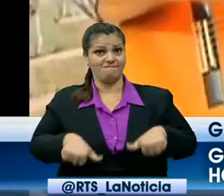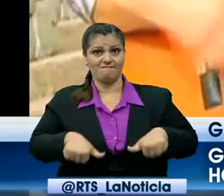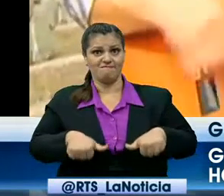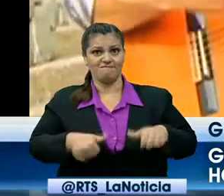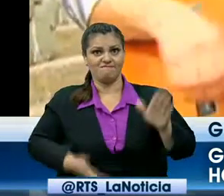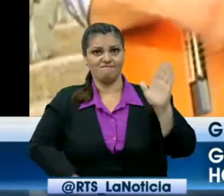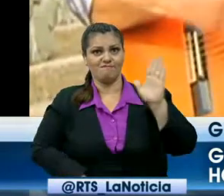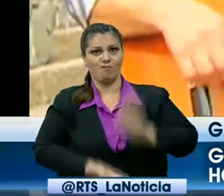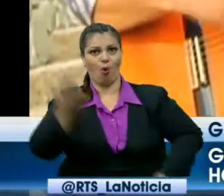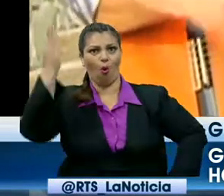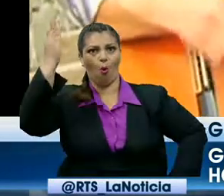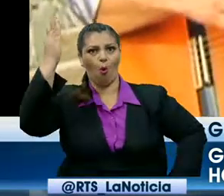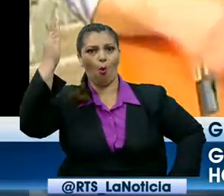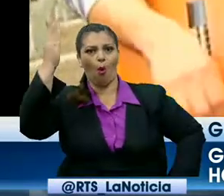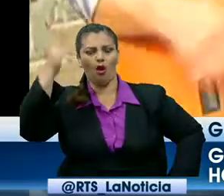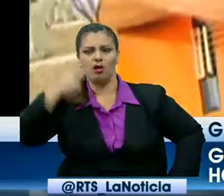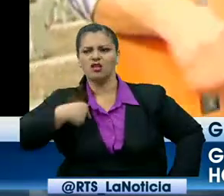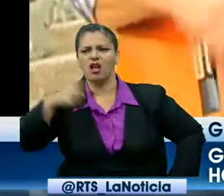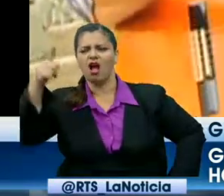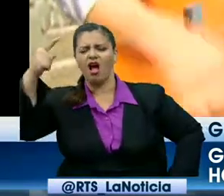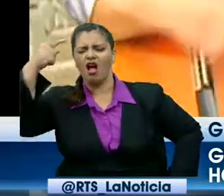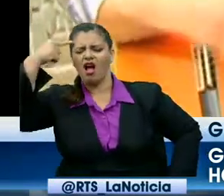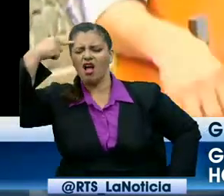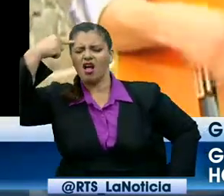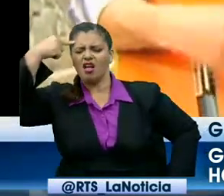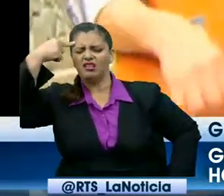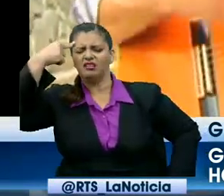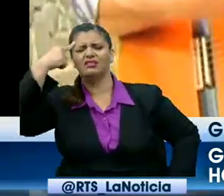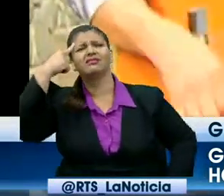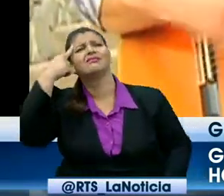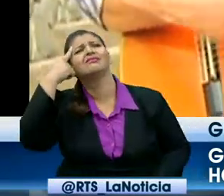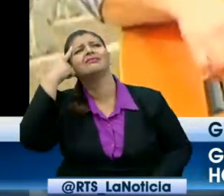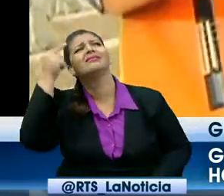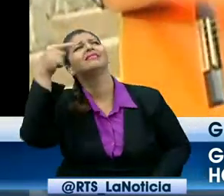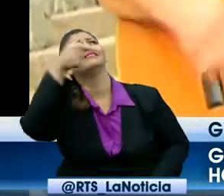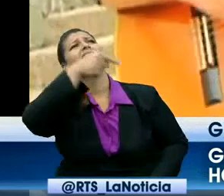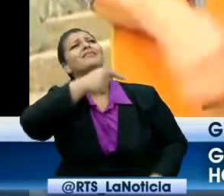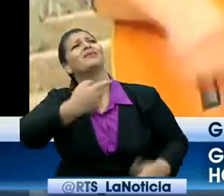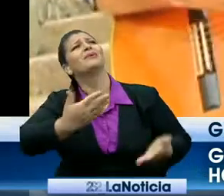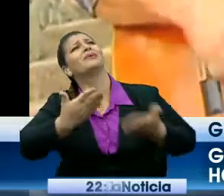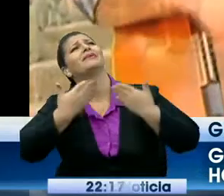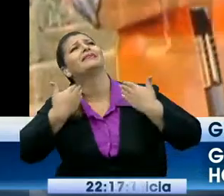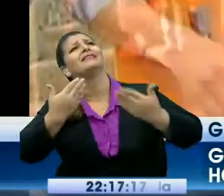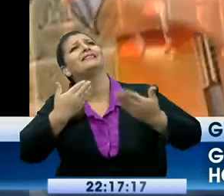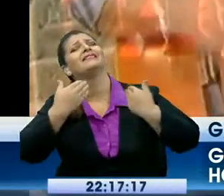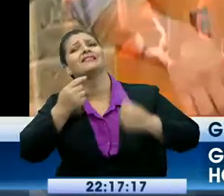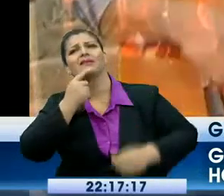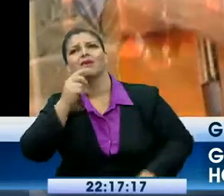Hoy voy a mirar atrás,